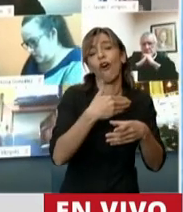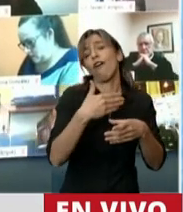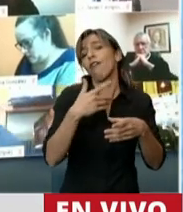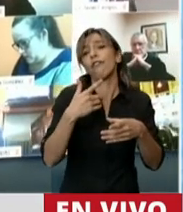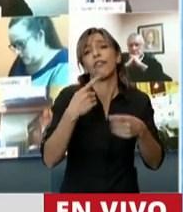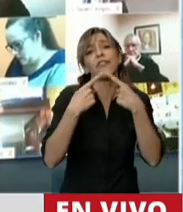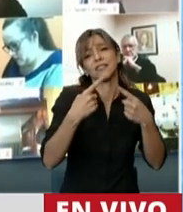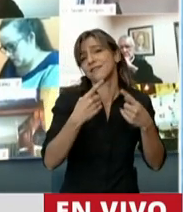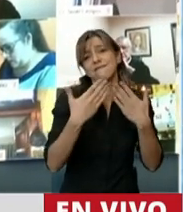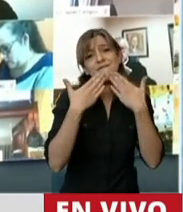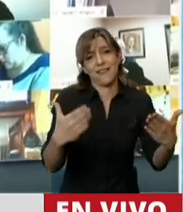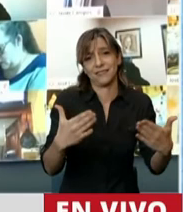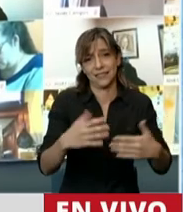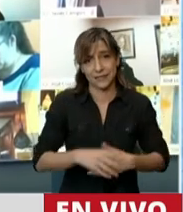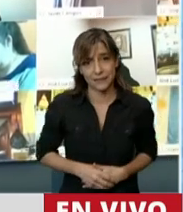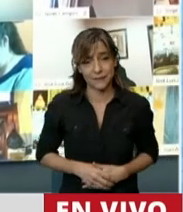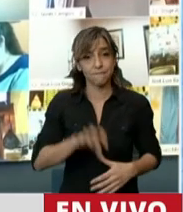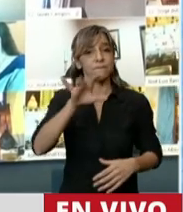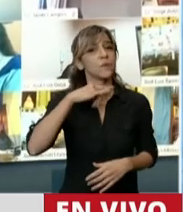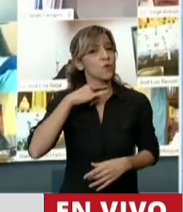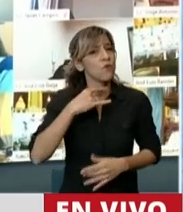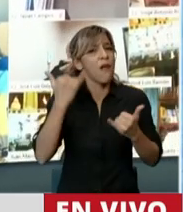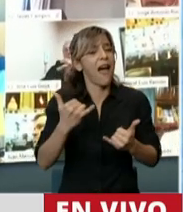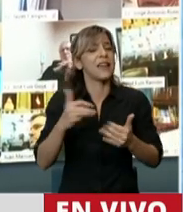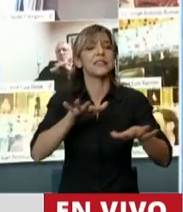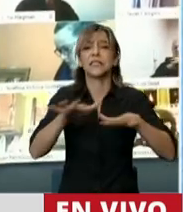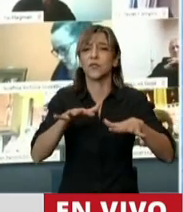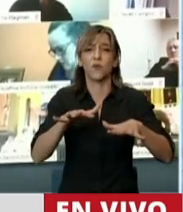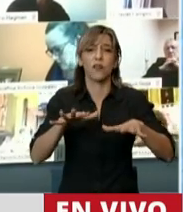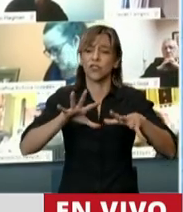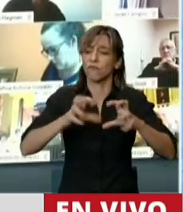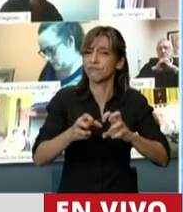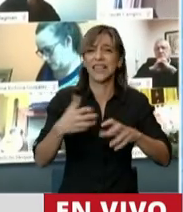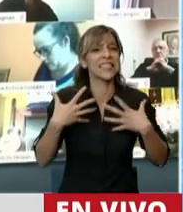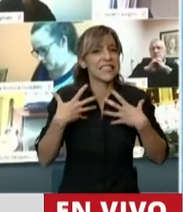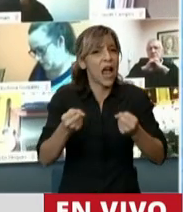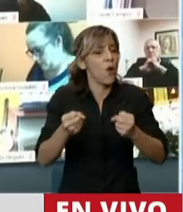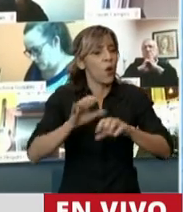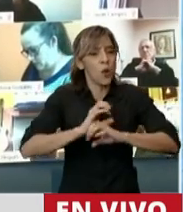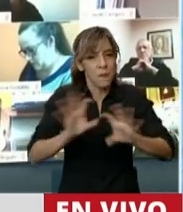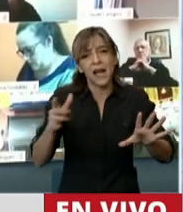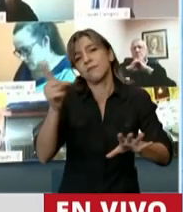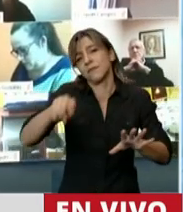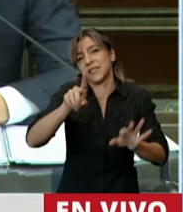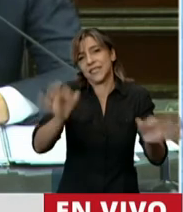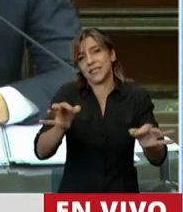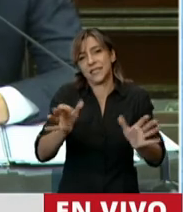agradecimiento. Jujuy está viviendo una crisis sanitaria espantosa. Nosotros hoy, bueno, es pública